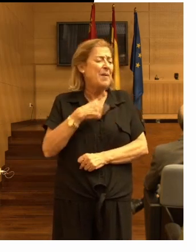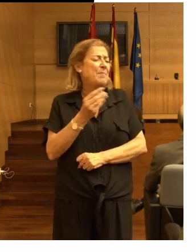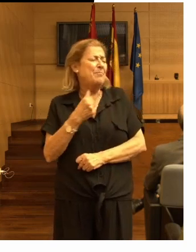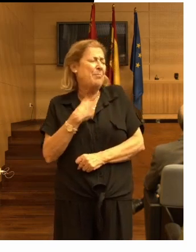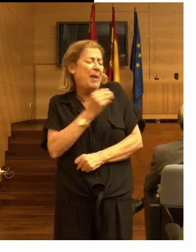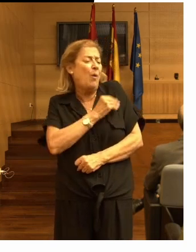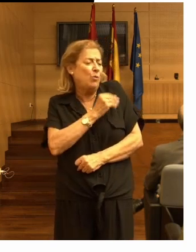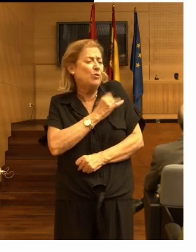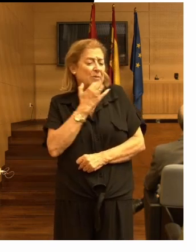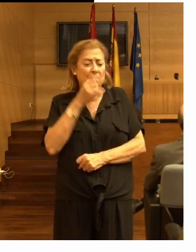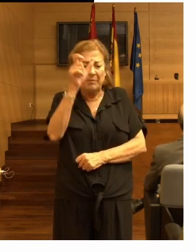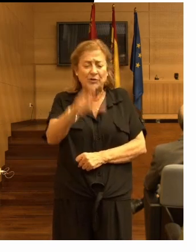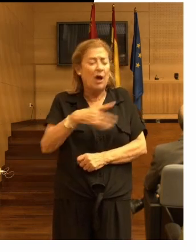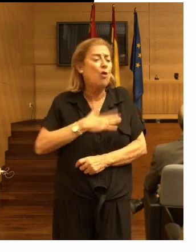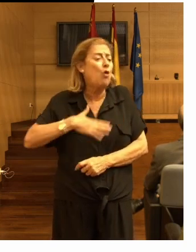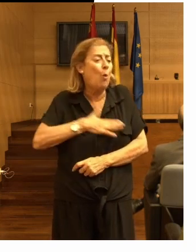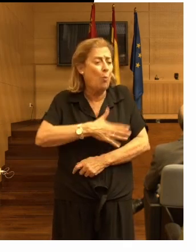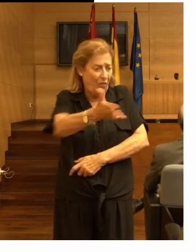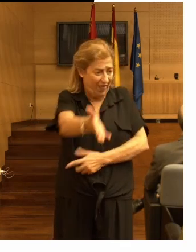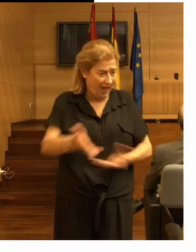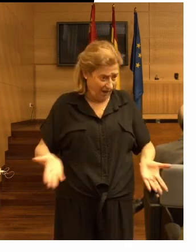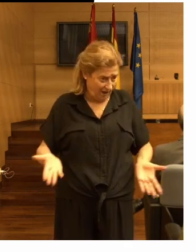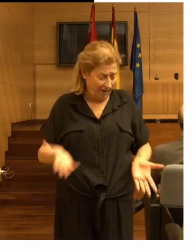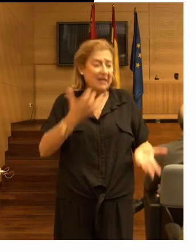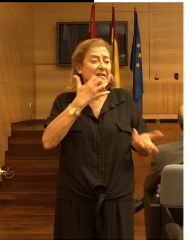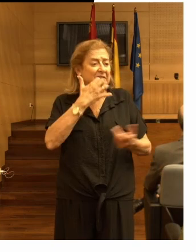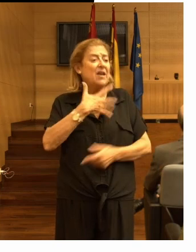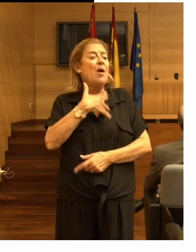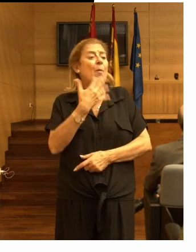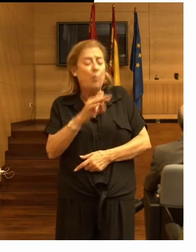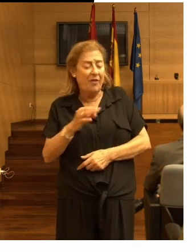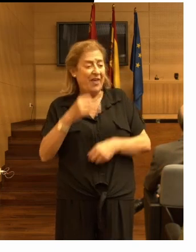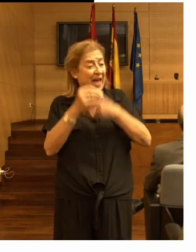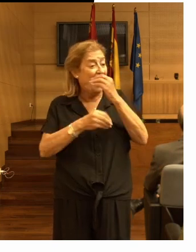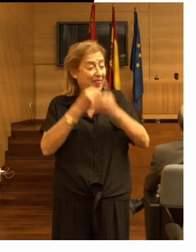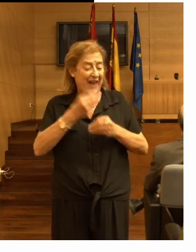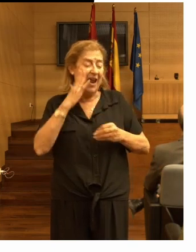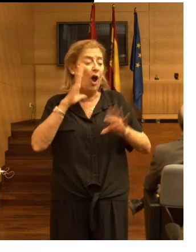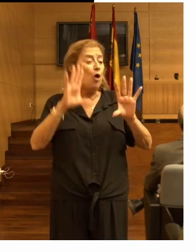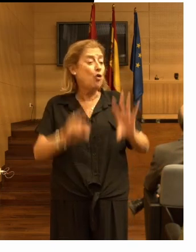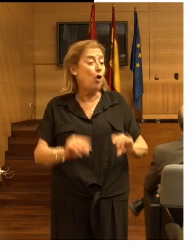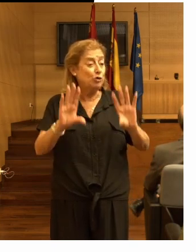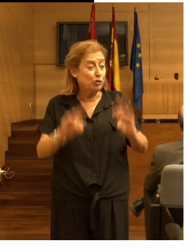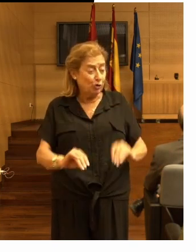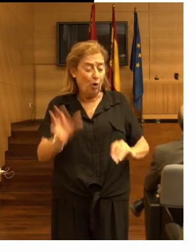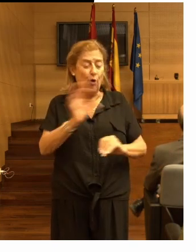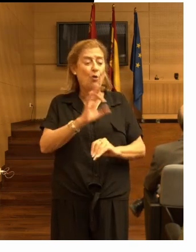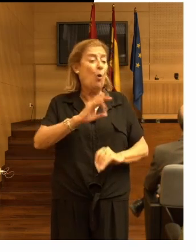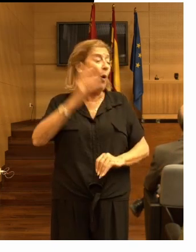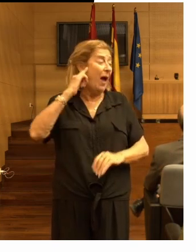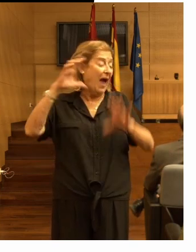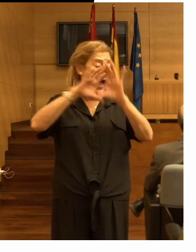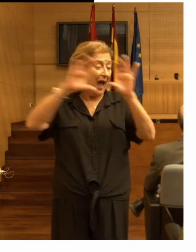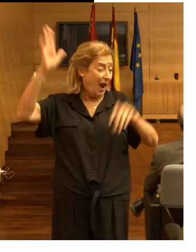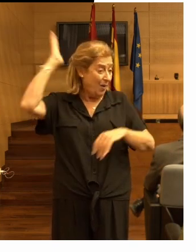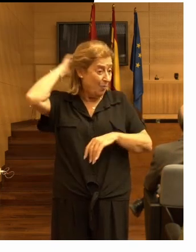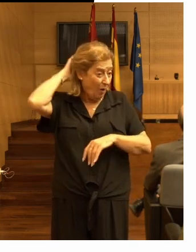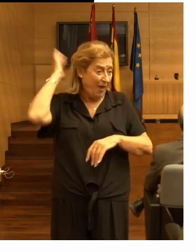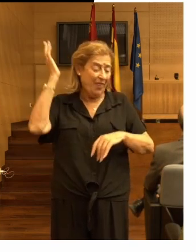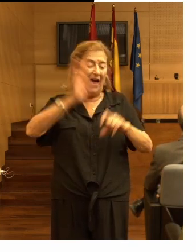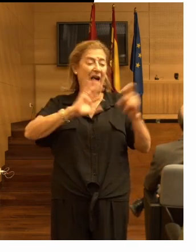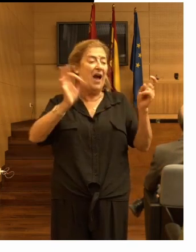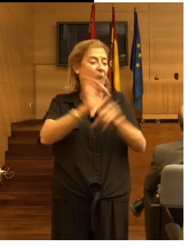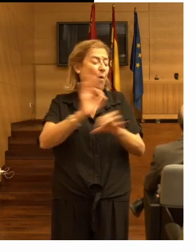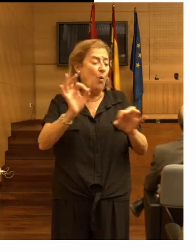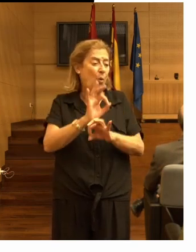si la persona está cómoda si se puede hacer que el colchón o que las almohadas o los colchones o los